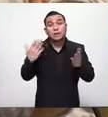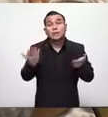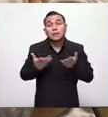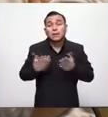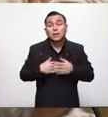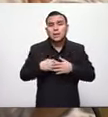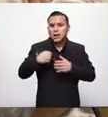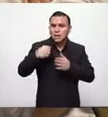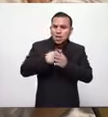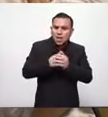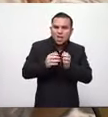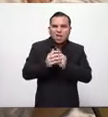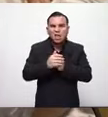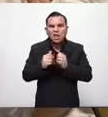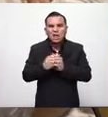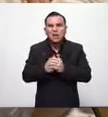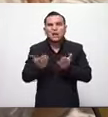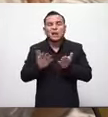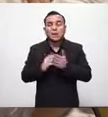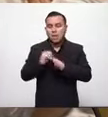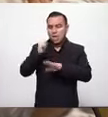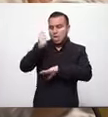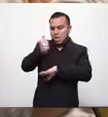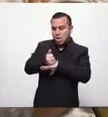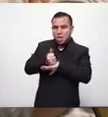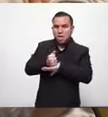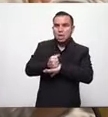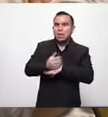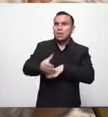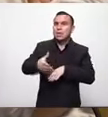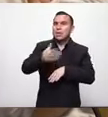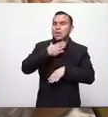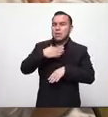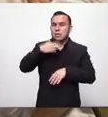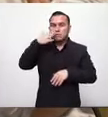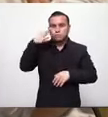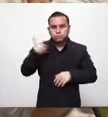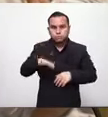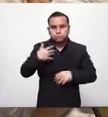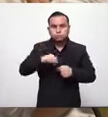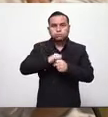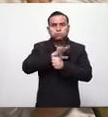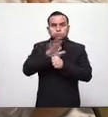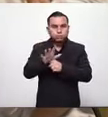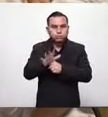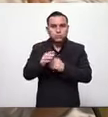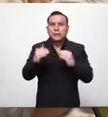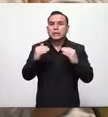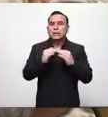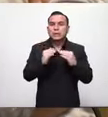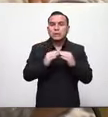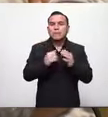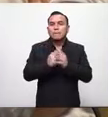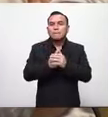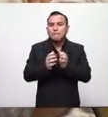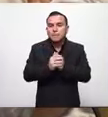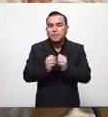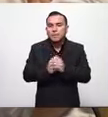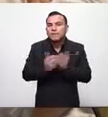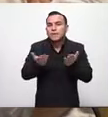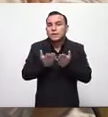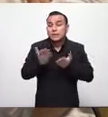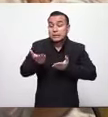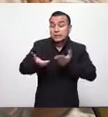problemas que que genera la pandemia y y los grandes problemas que ya hay para poder